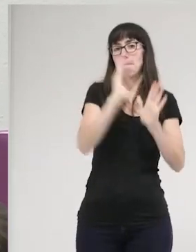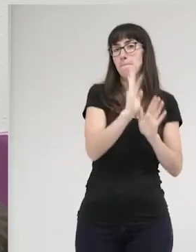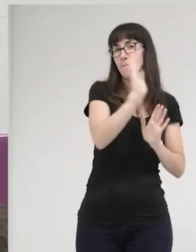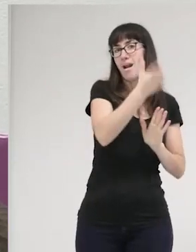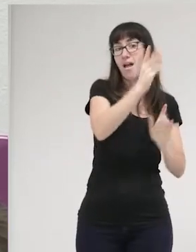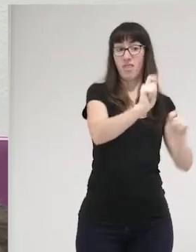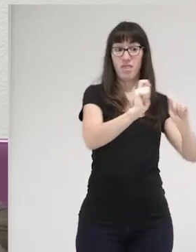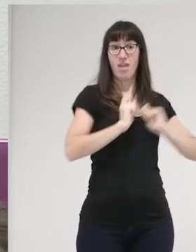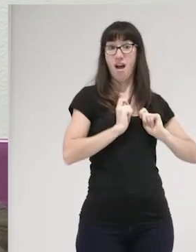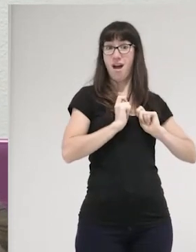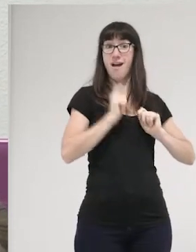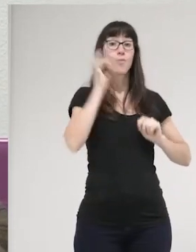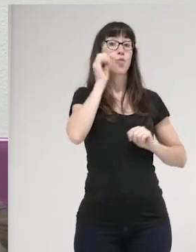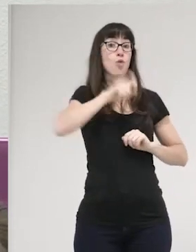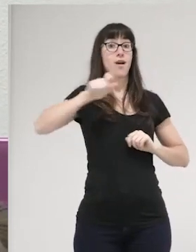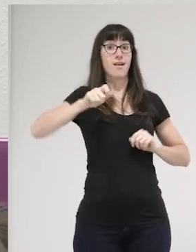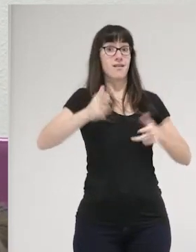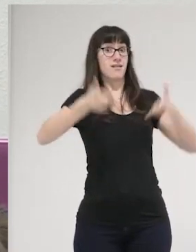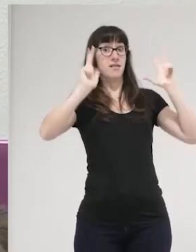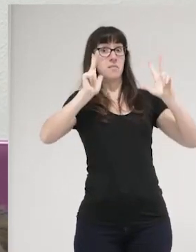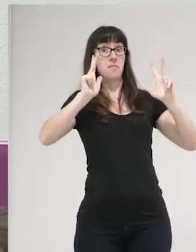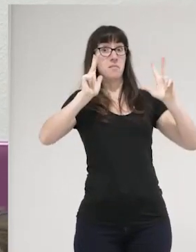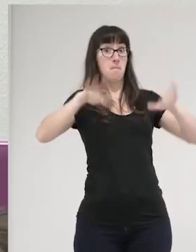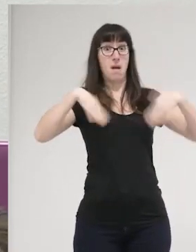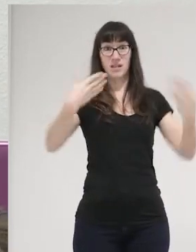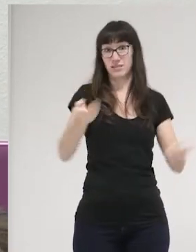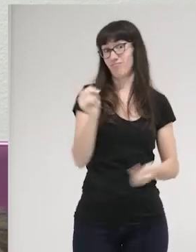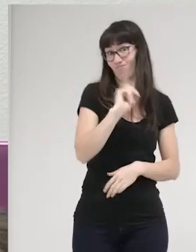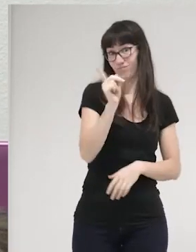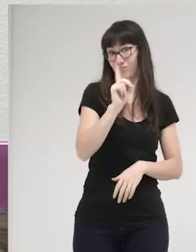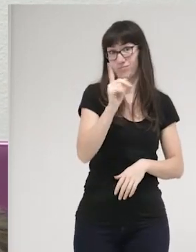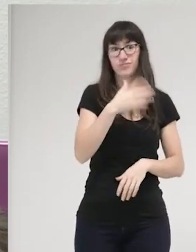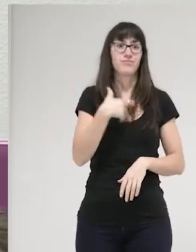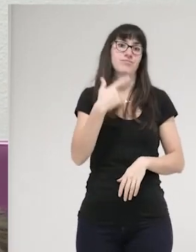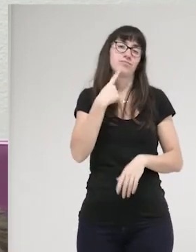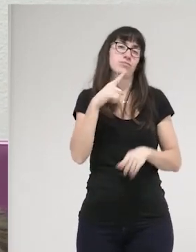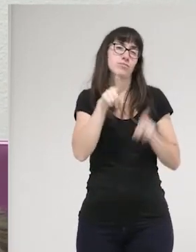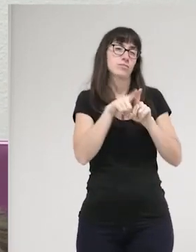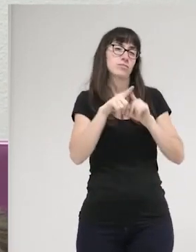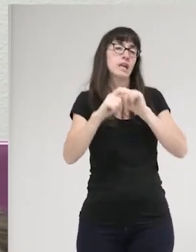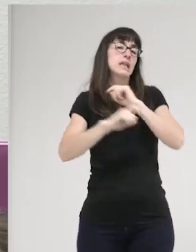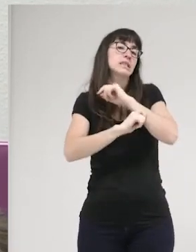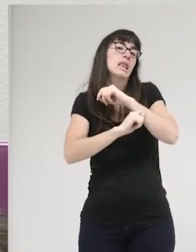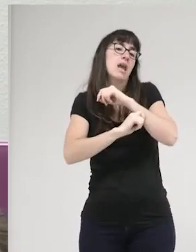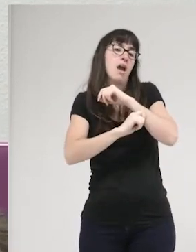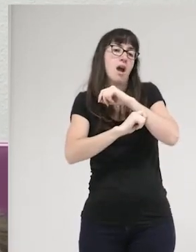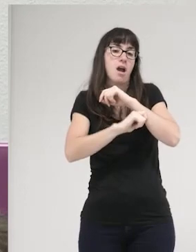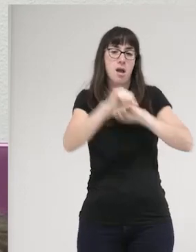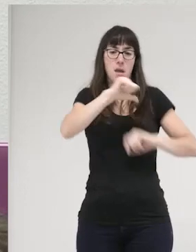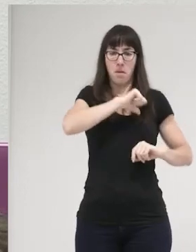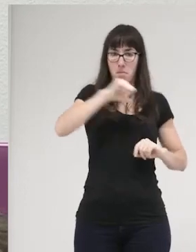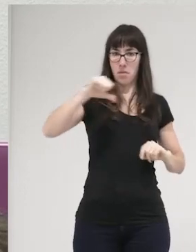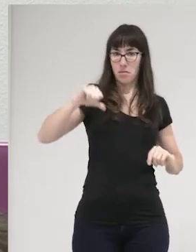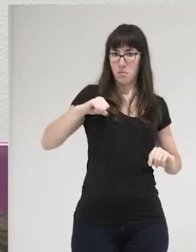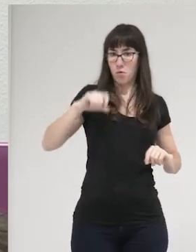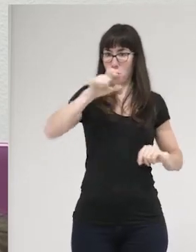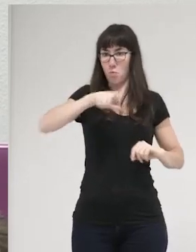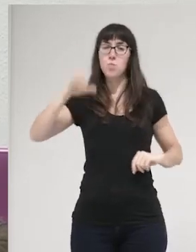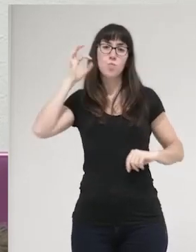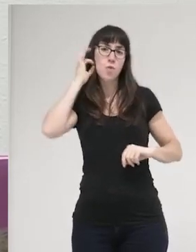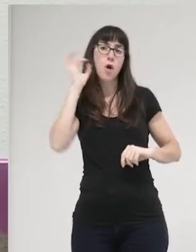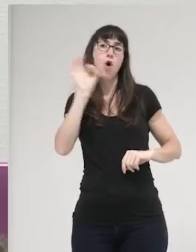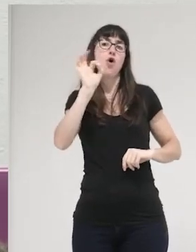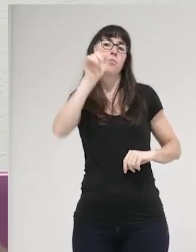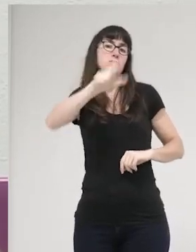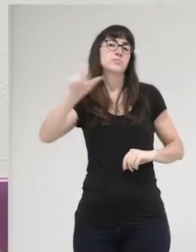libertad para las mujeres, ni siquiera probablemente es una estrategia de emancipación válida, no solo para las mujeres, sino también para las personas con